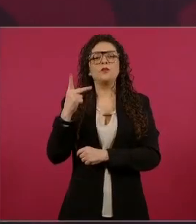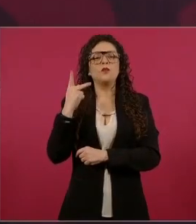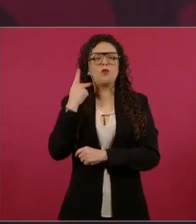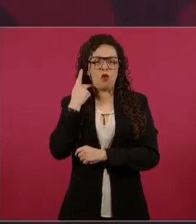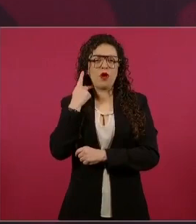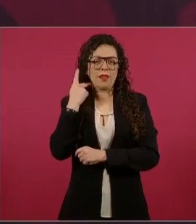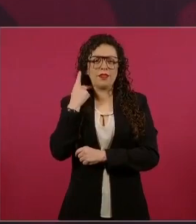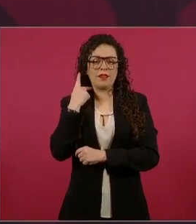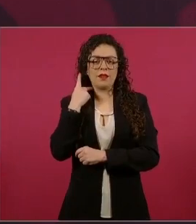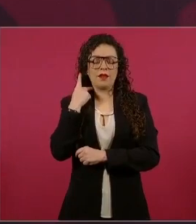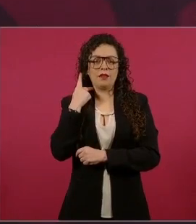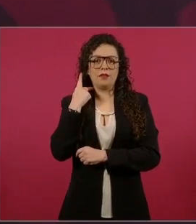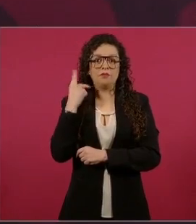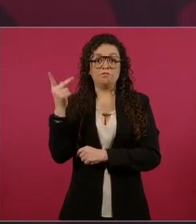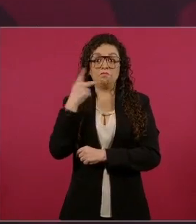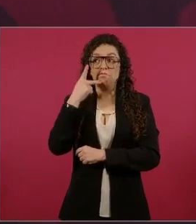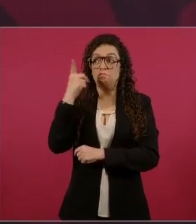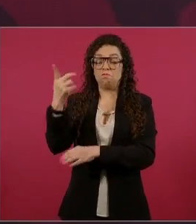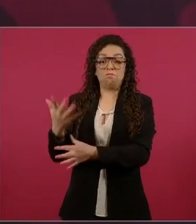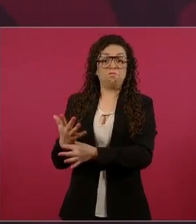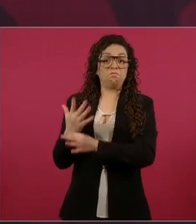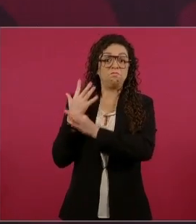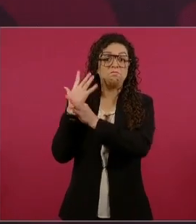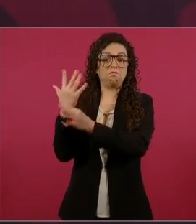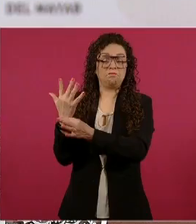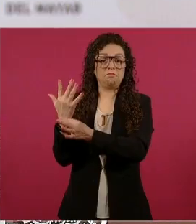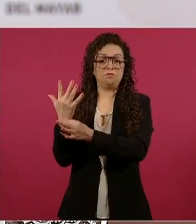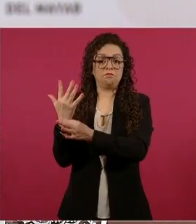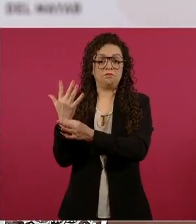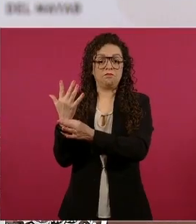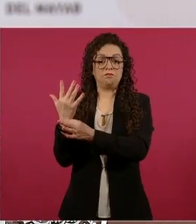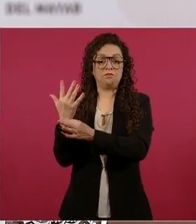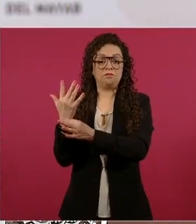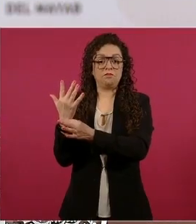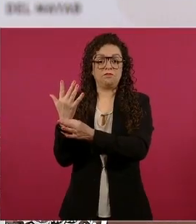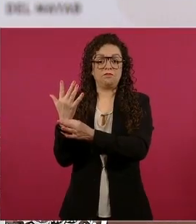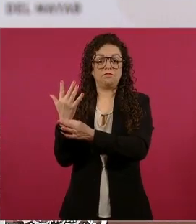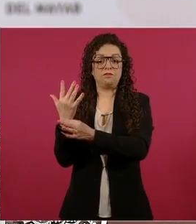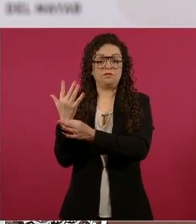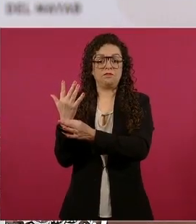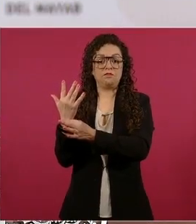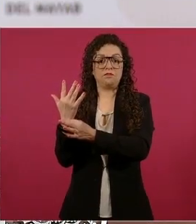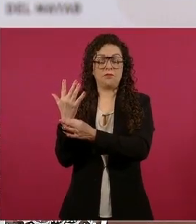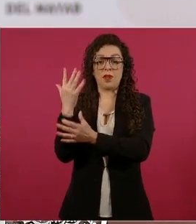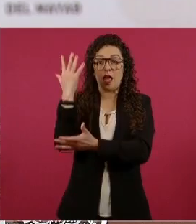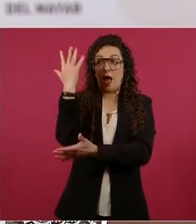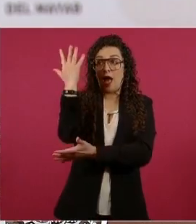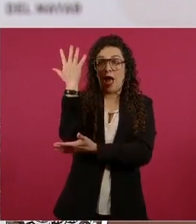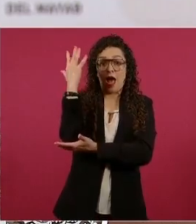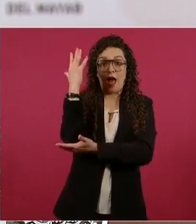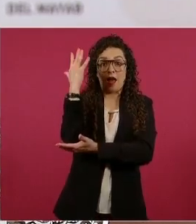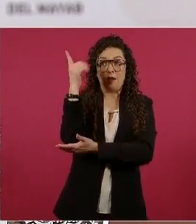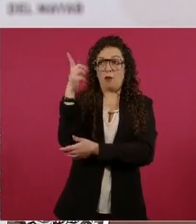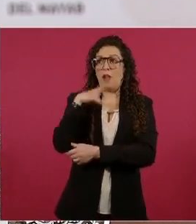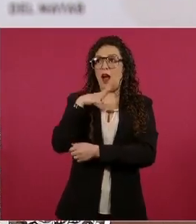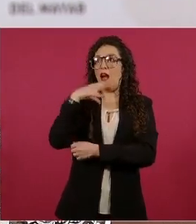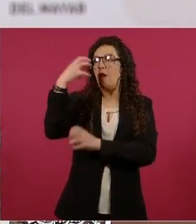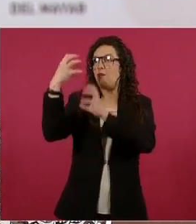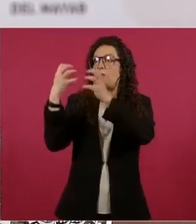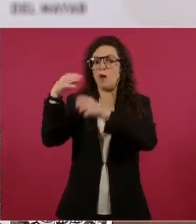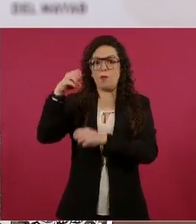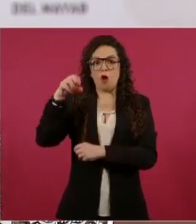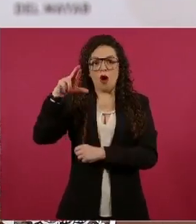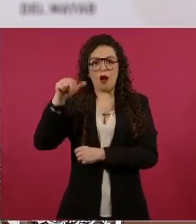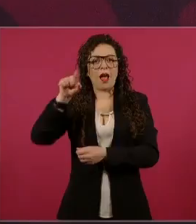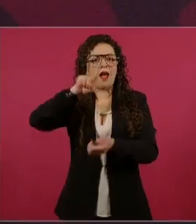la moral era un árbol que daba moras y que servía para